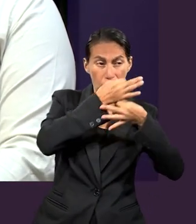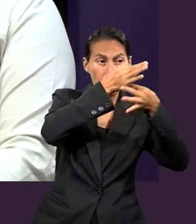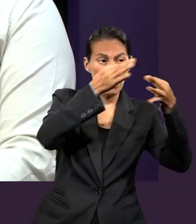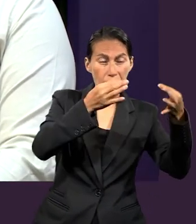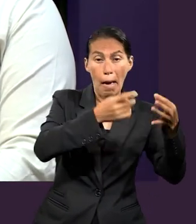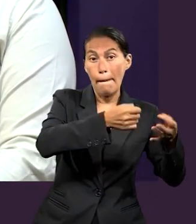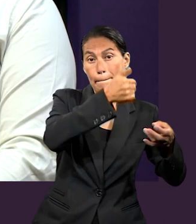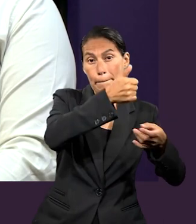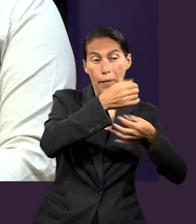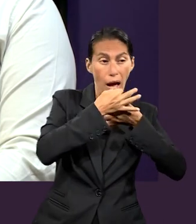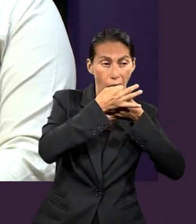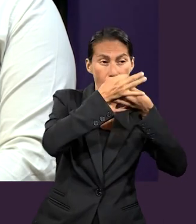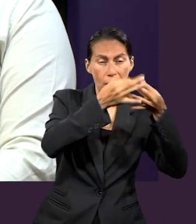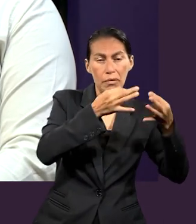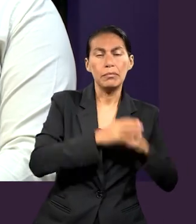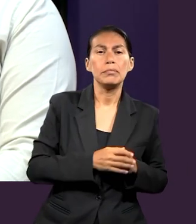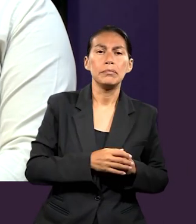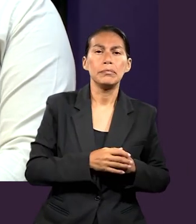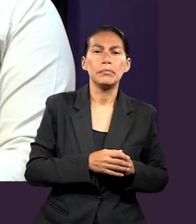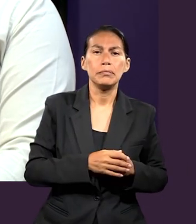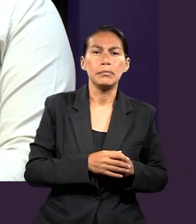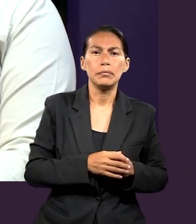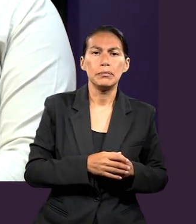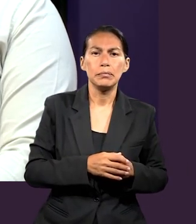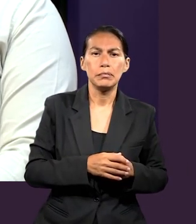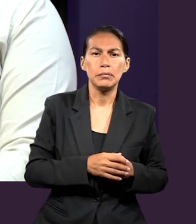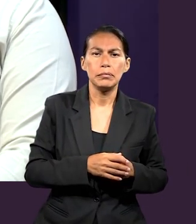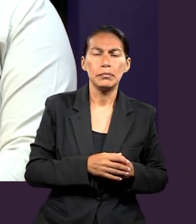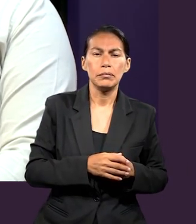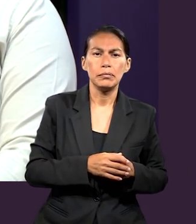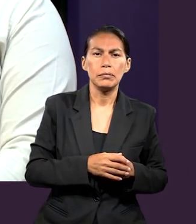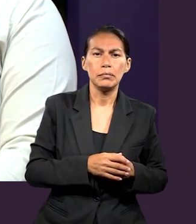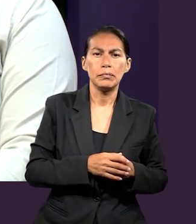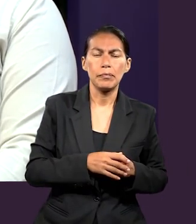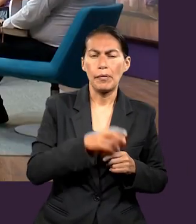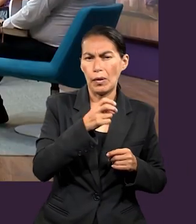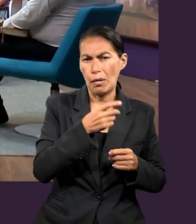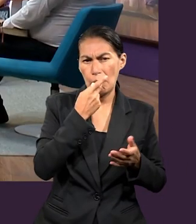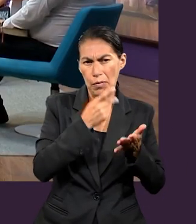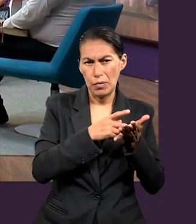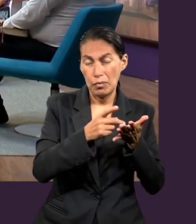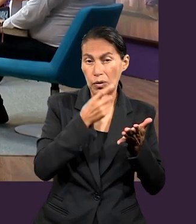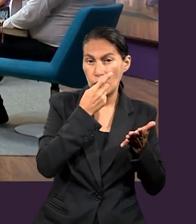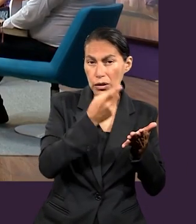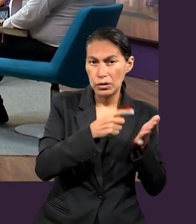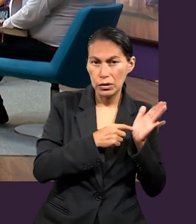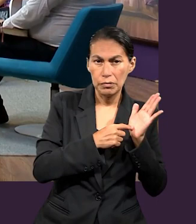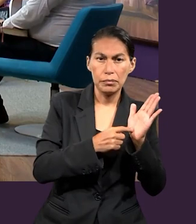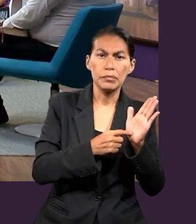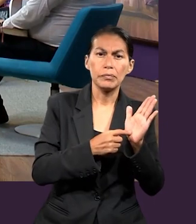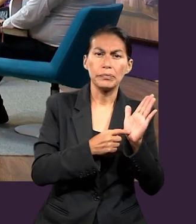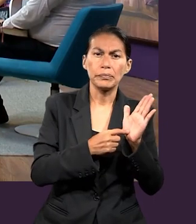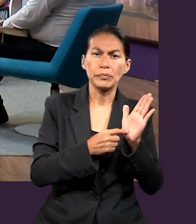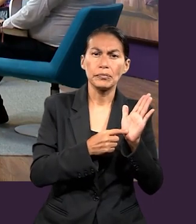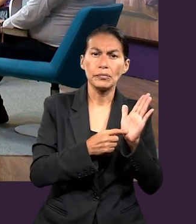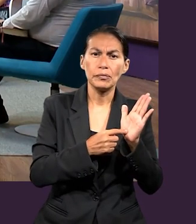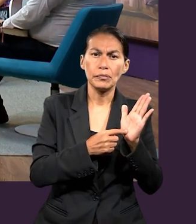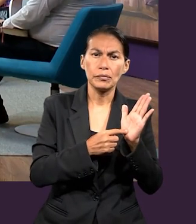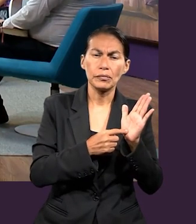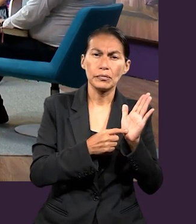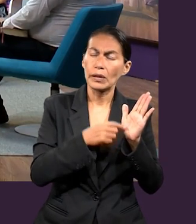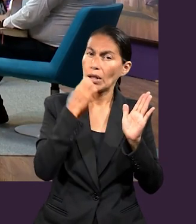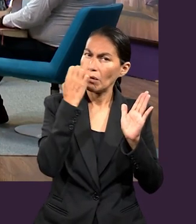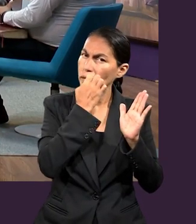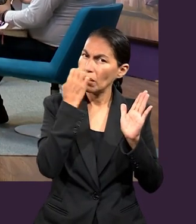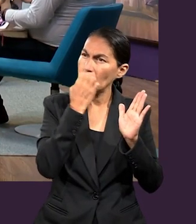este suceso que tiene Pablo y que menciona el misterio, creo que hace referencia a que realmente